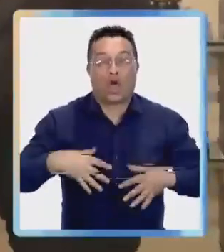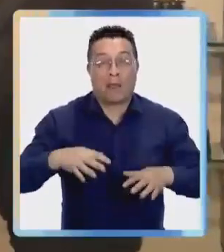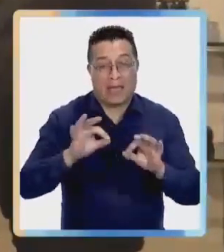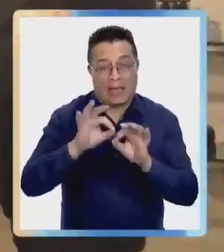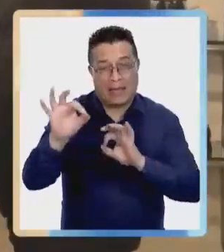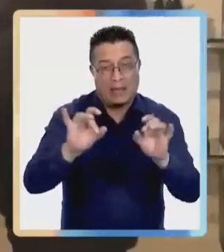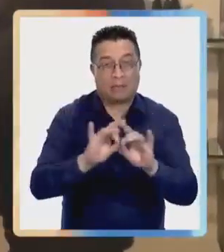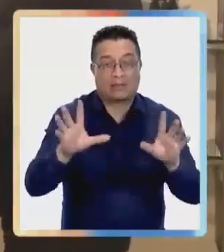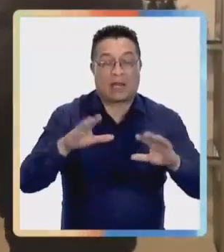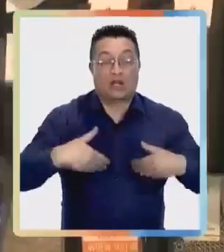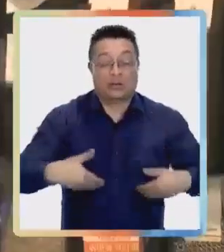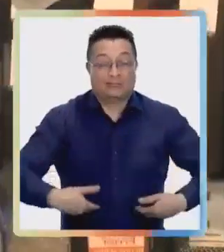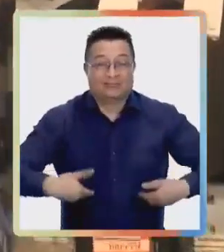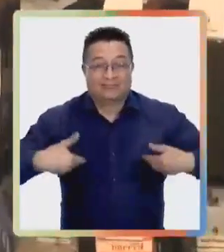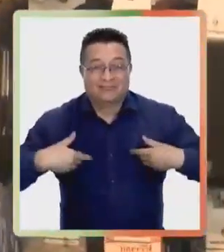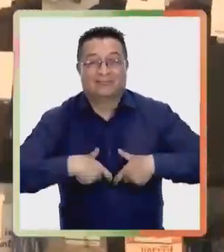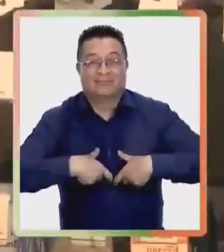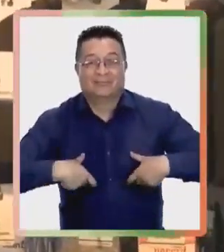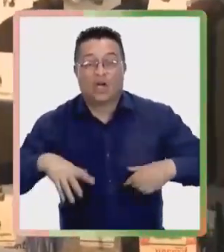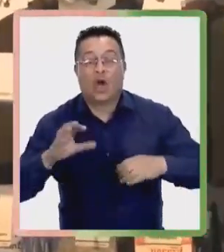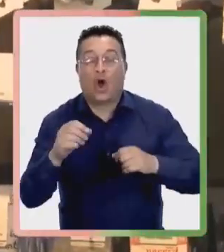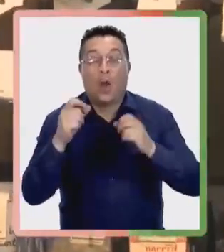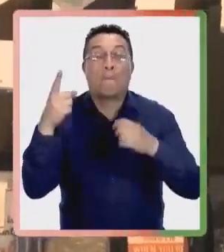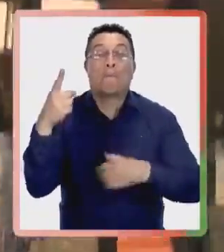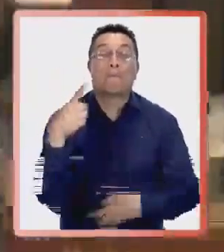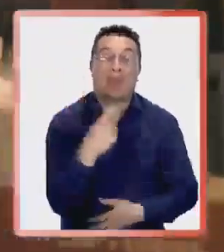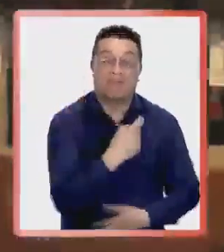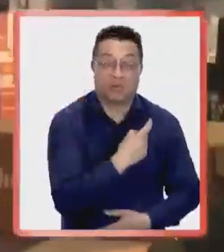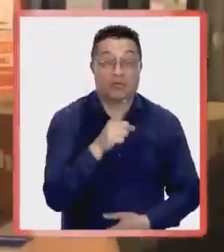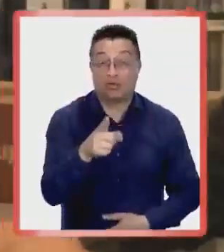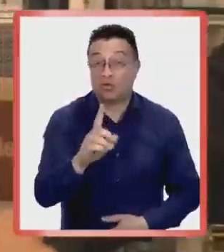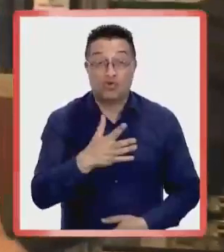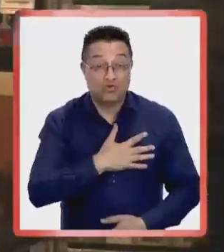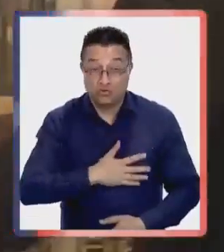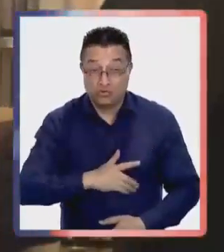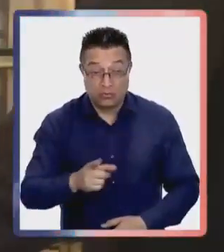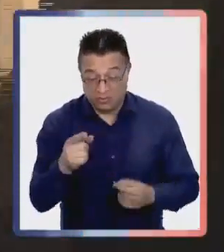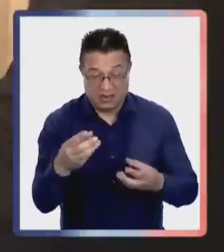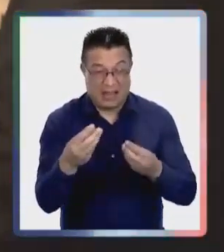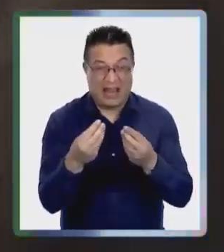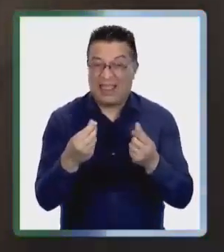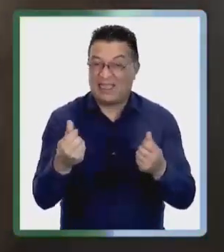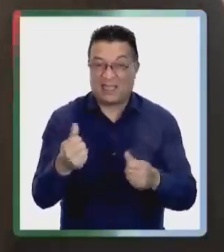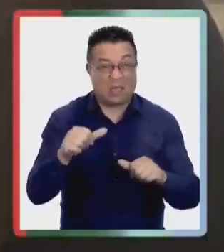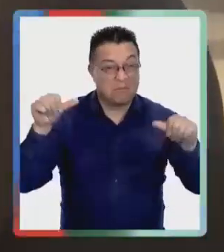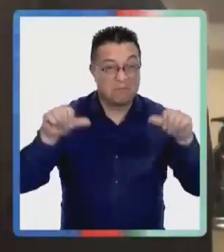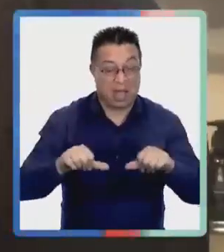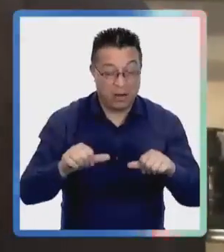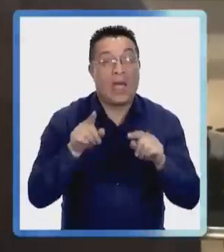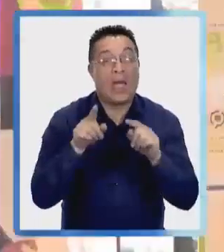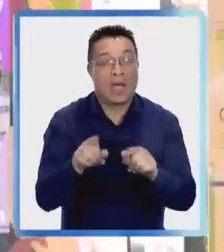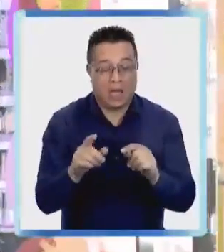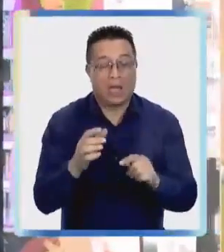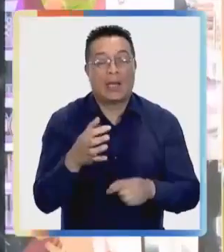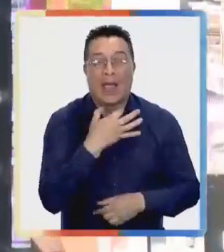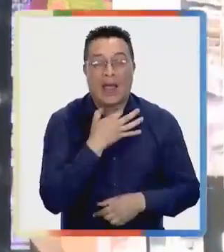su hogar, salvo en el caso de artículos de uso personal, ropa a medida, ropa interior o perfumes. En el caso de que usted no